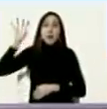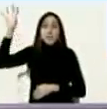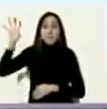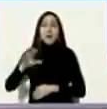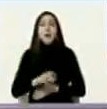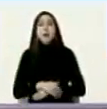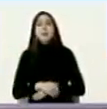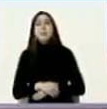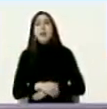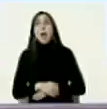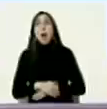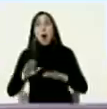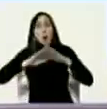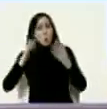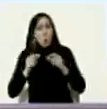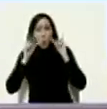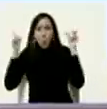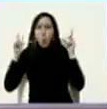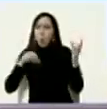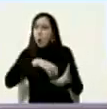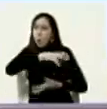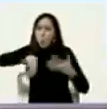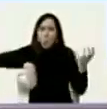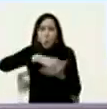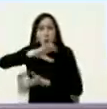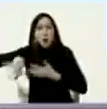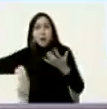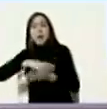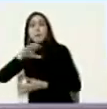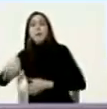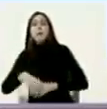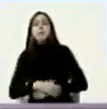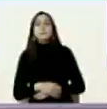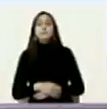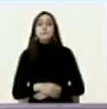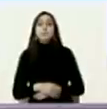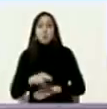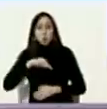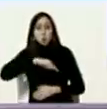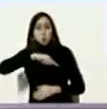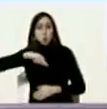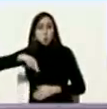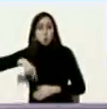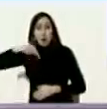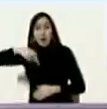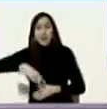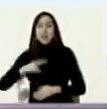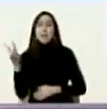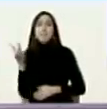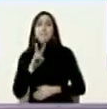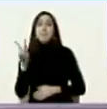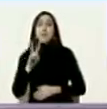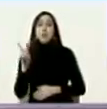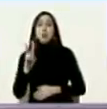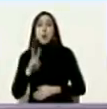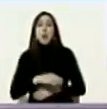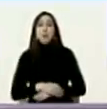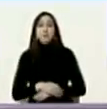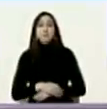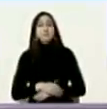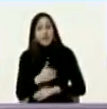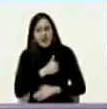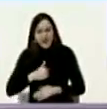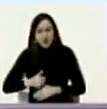entero mira con asombro lo que está pasando en Afganistán y nosotros desde Venezuela que hemos